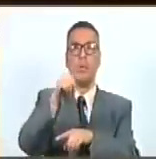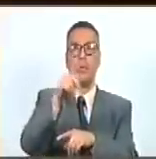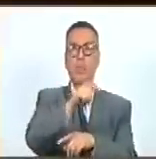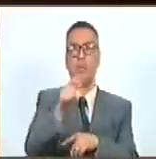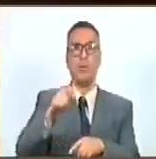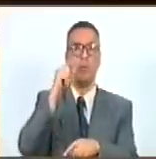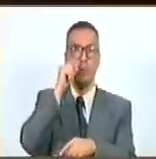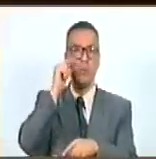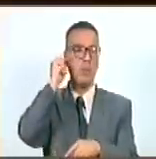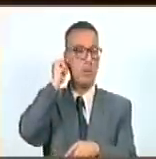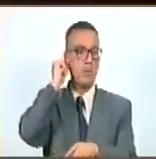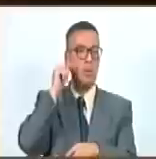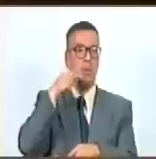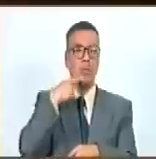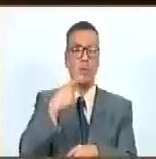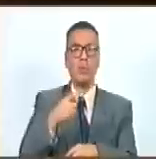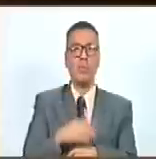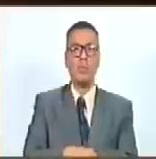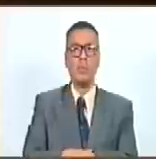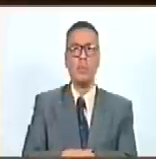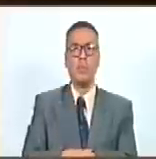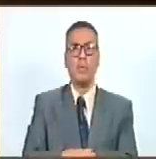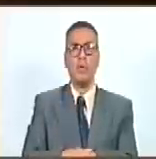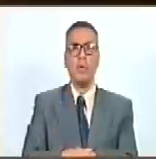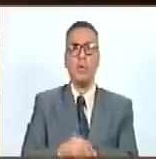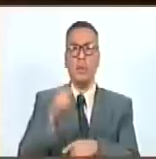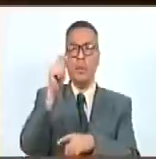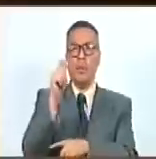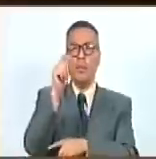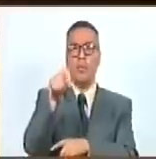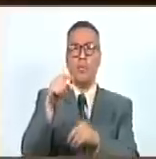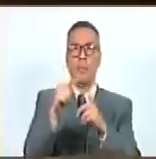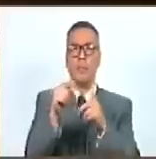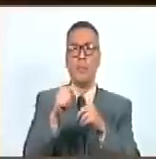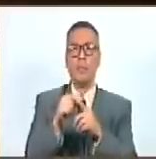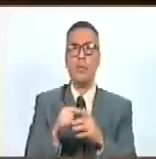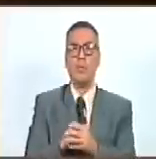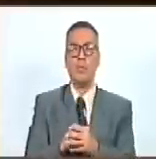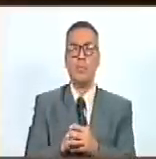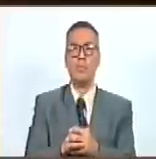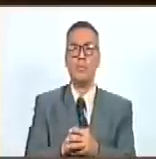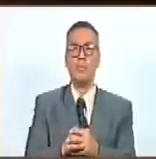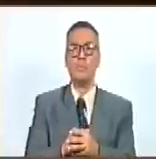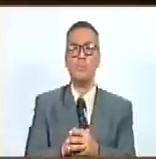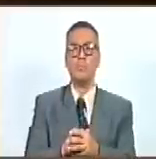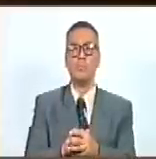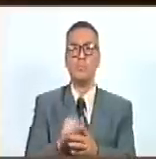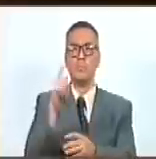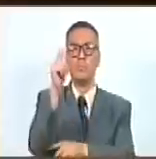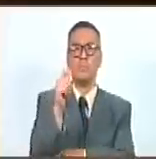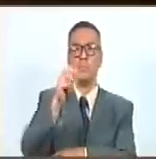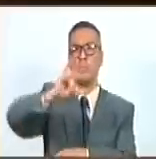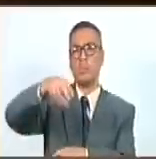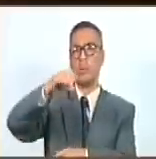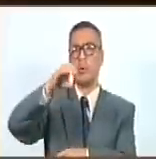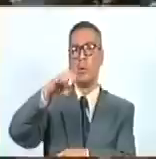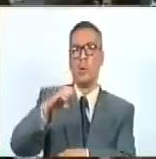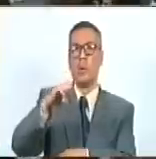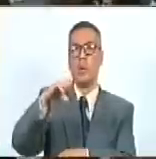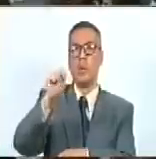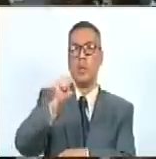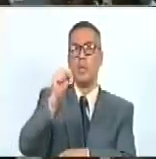diputados. Voy a dejar en el derecho de palabra al diputado Jesús Santander.